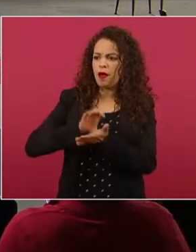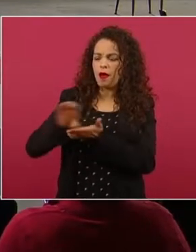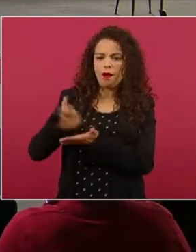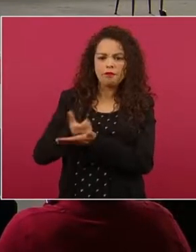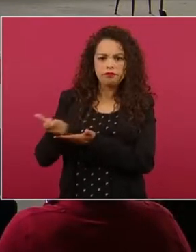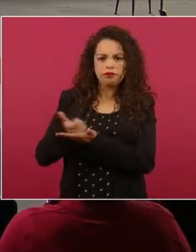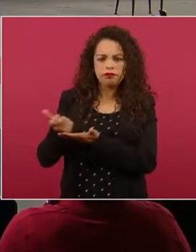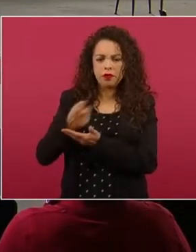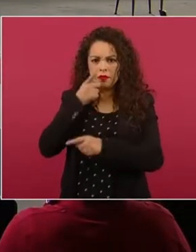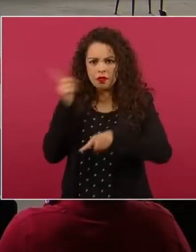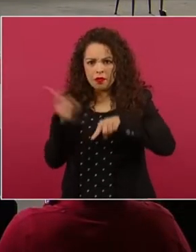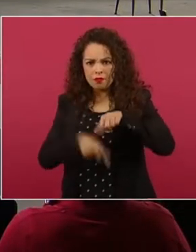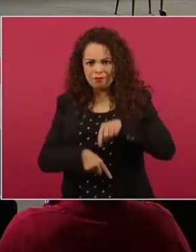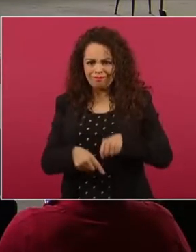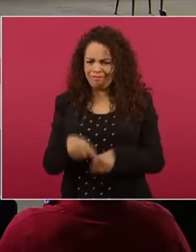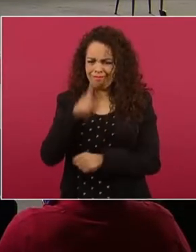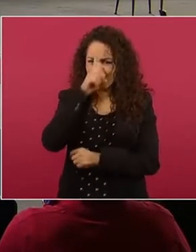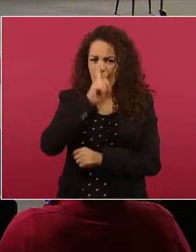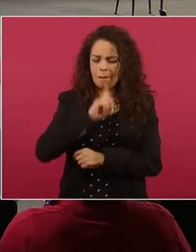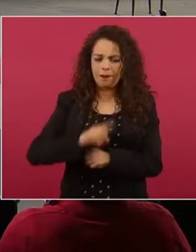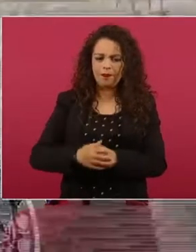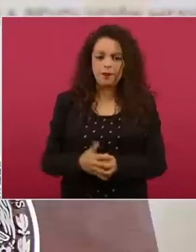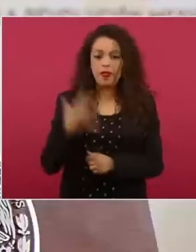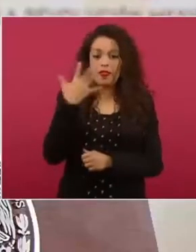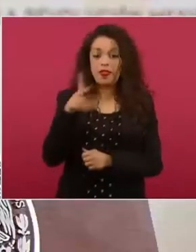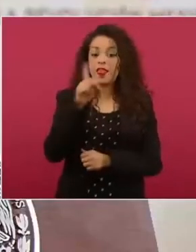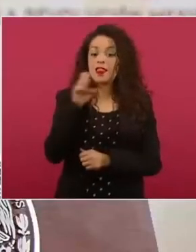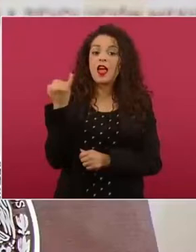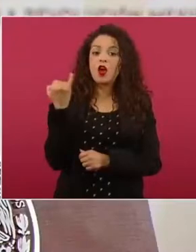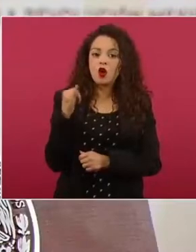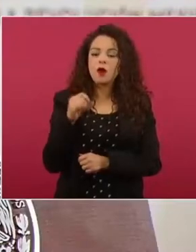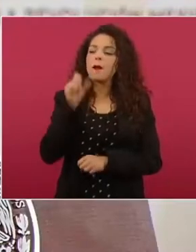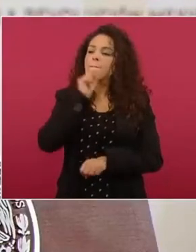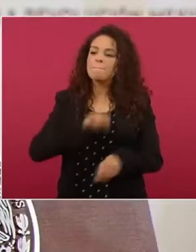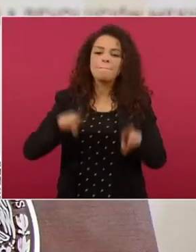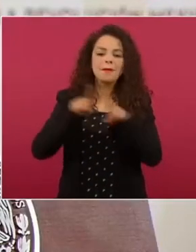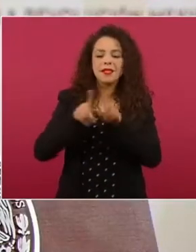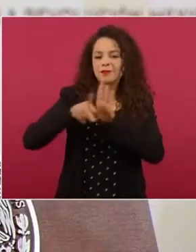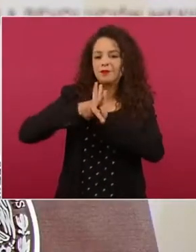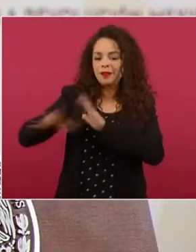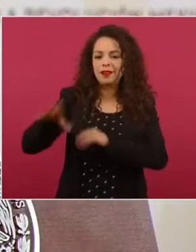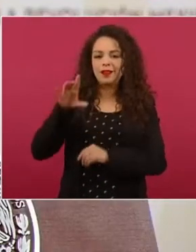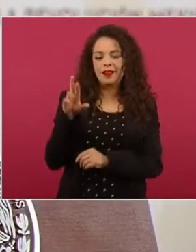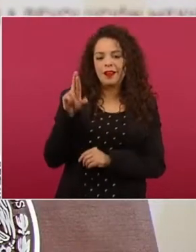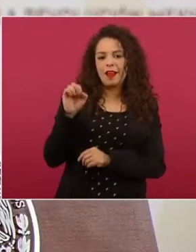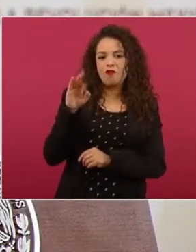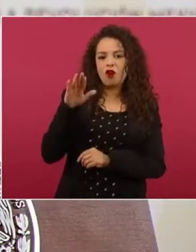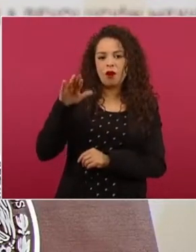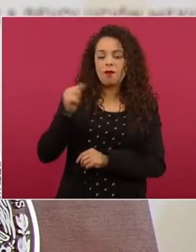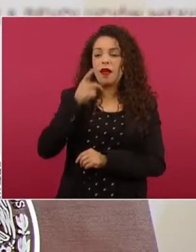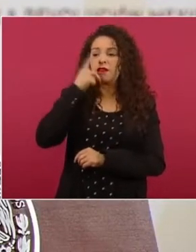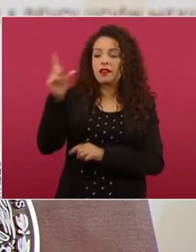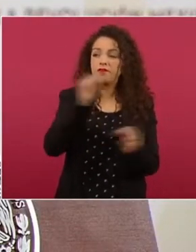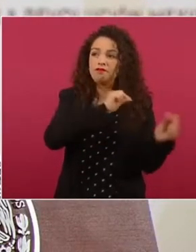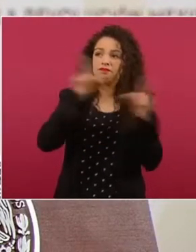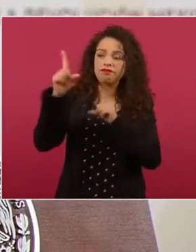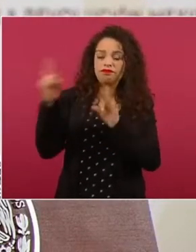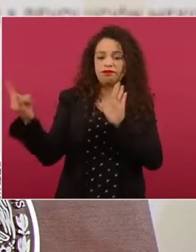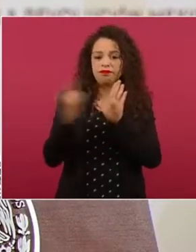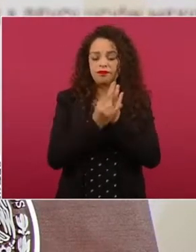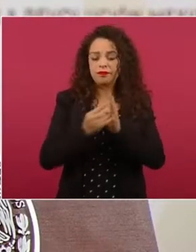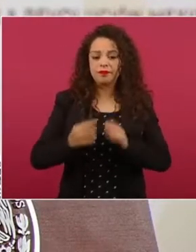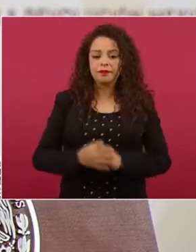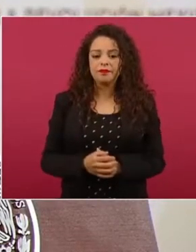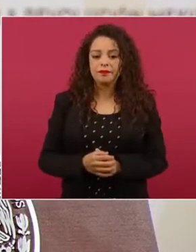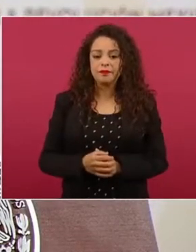El mismo 10 de junio, también el periódico Reforma publicó la nota titulada Recibieron bono COVID